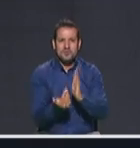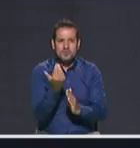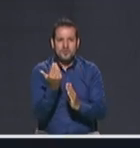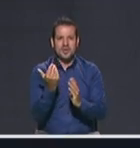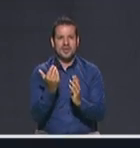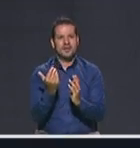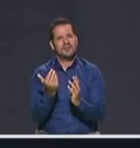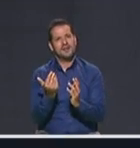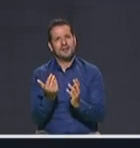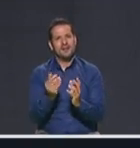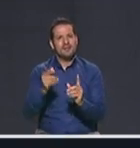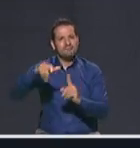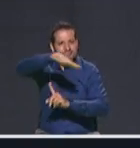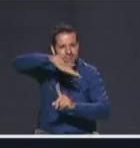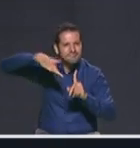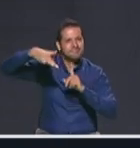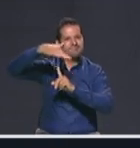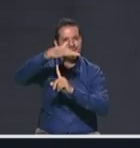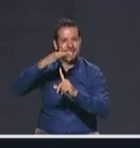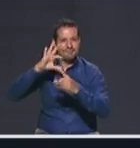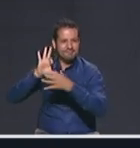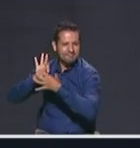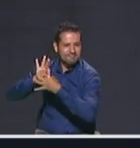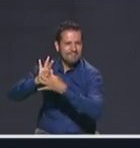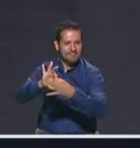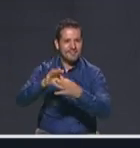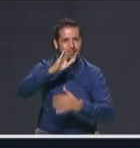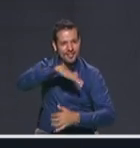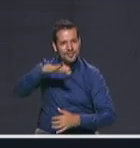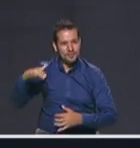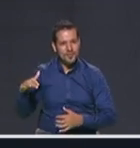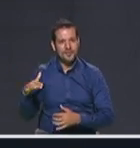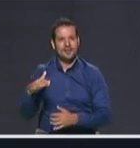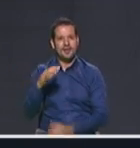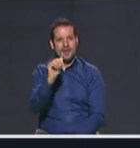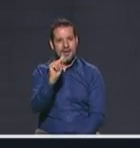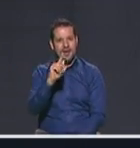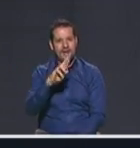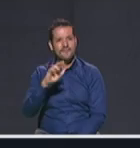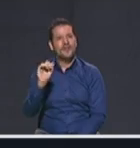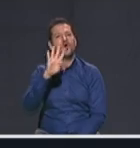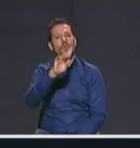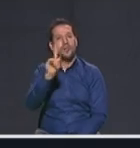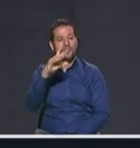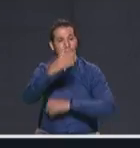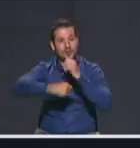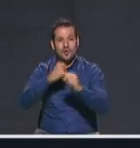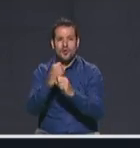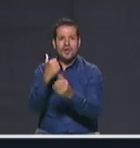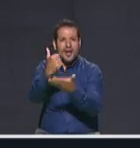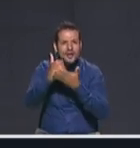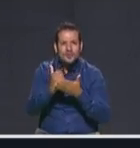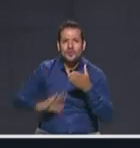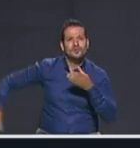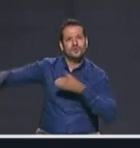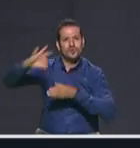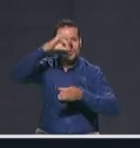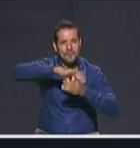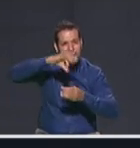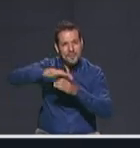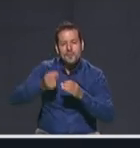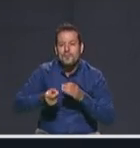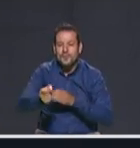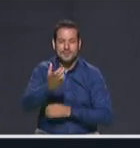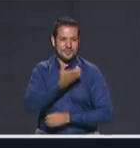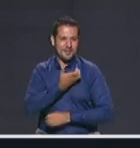e íntimamente ligada a Antioquia. Soy Alfredo Ramos, tengo 41 años y quiero ser, con la ayuda de todos ustedes, el próximo alcalde